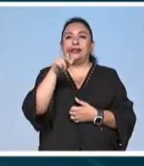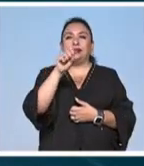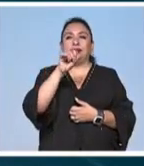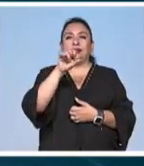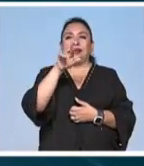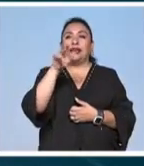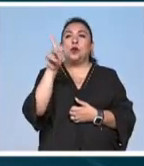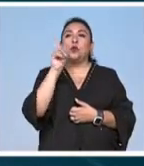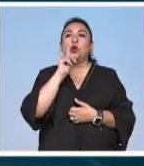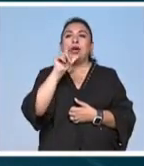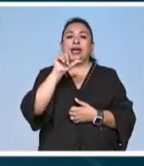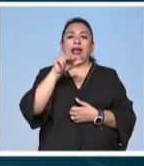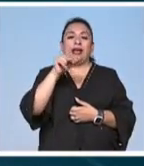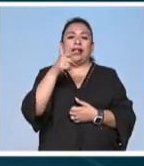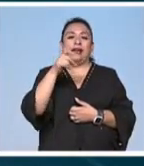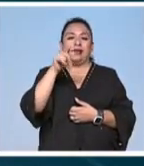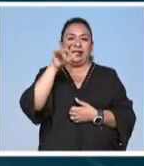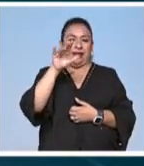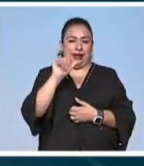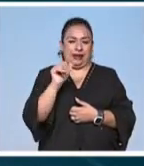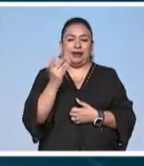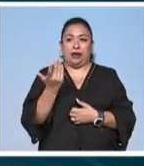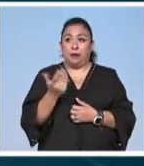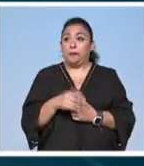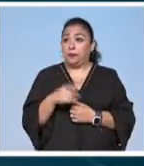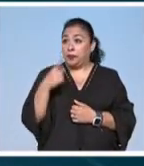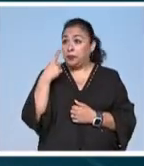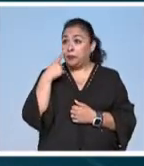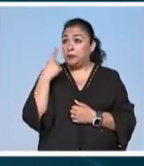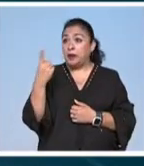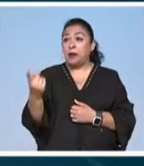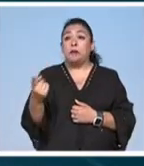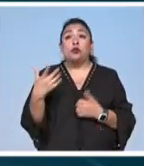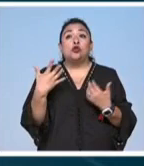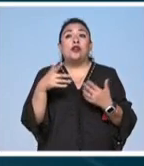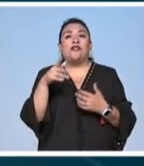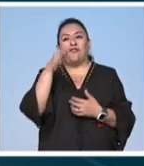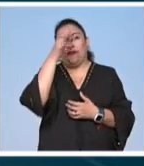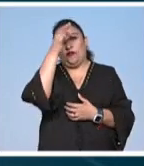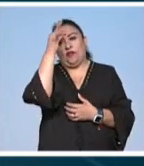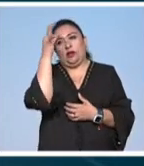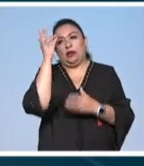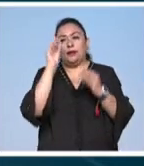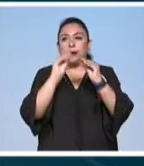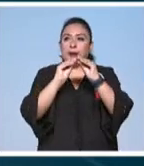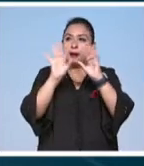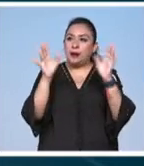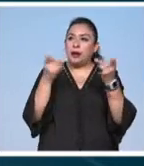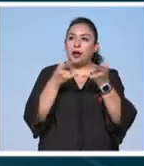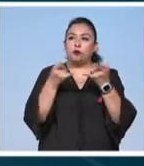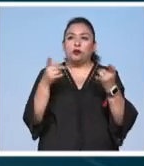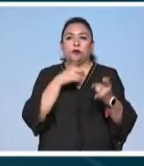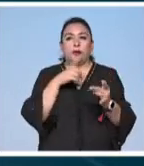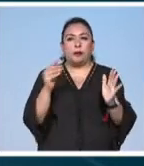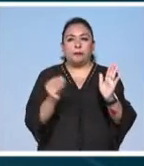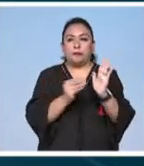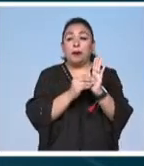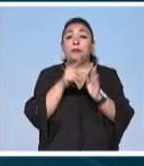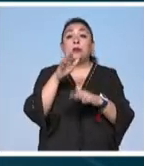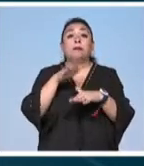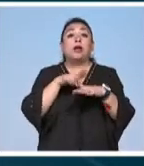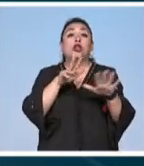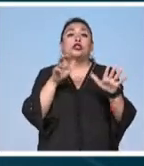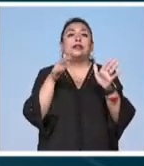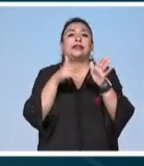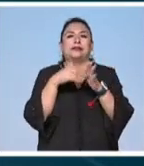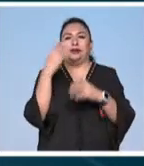angélica arenales verdad y bueno aquí está la gran frida que no podía faltar en la historia más de